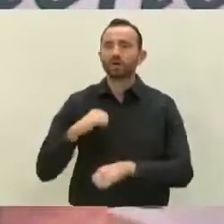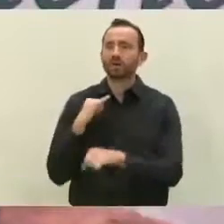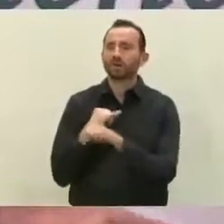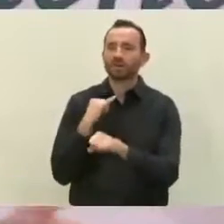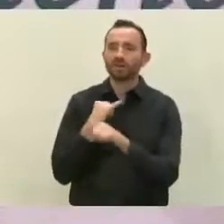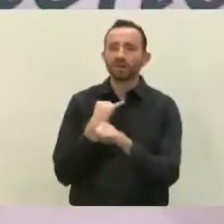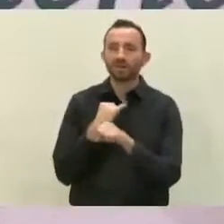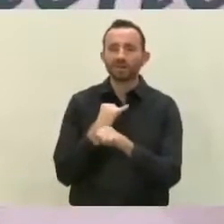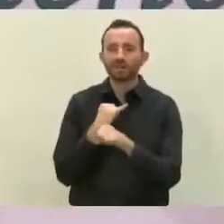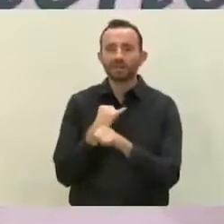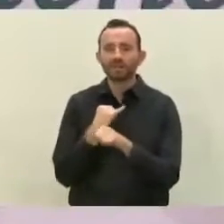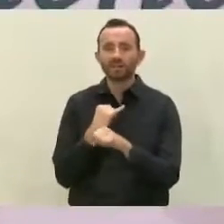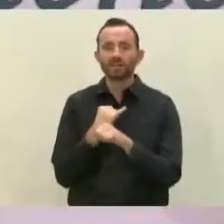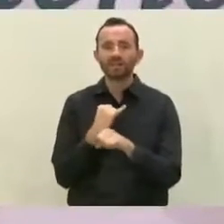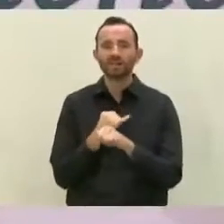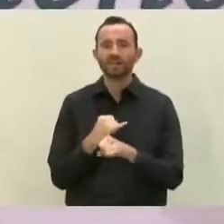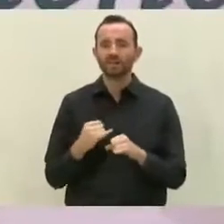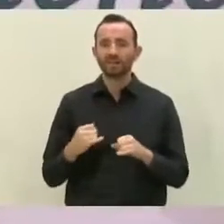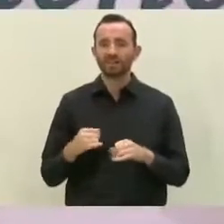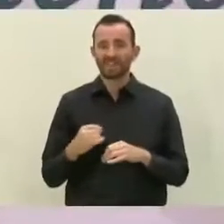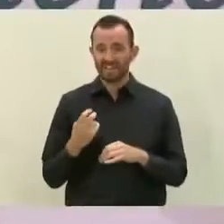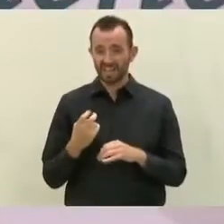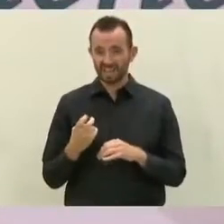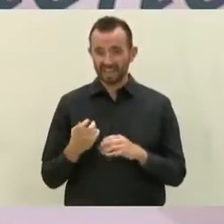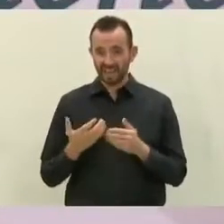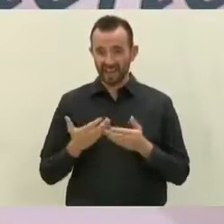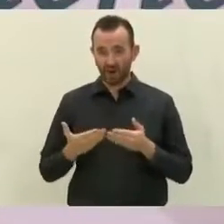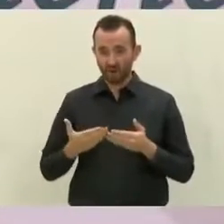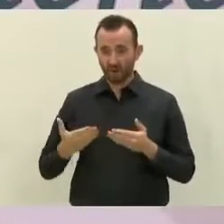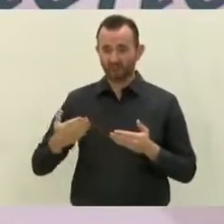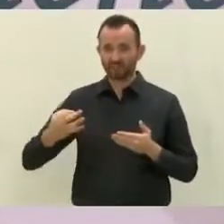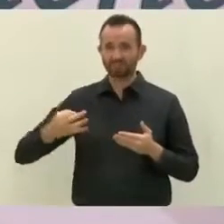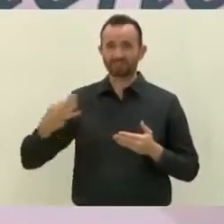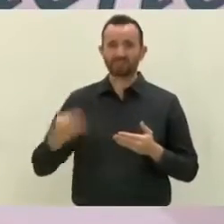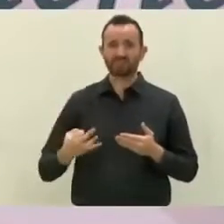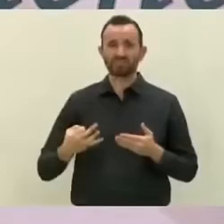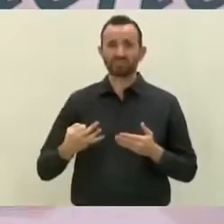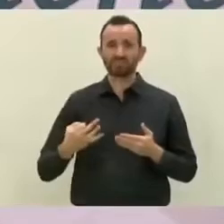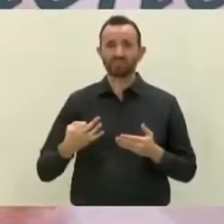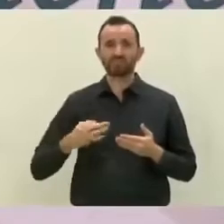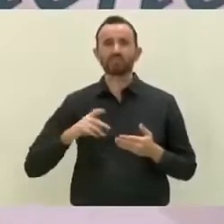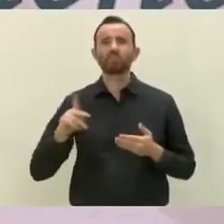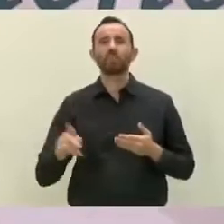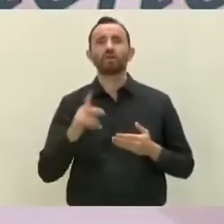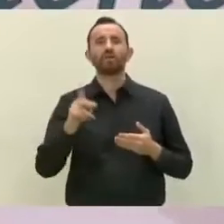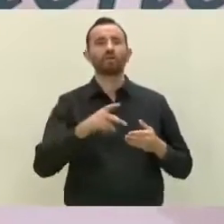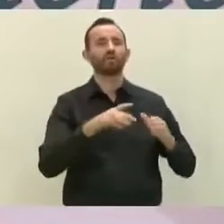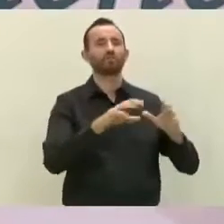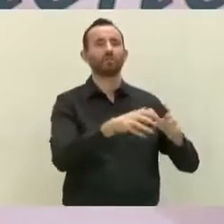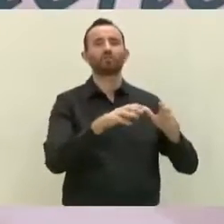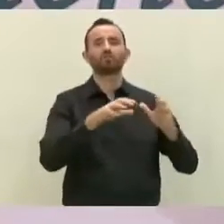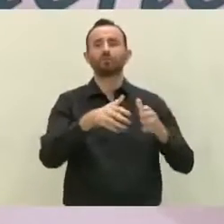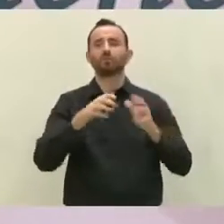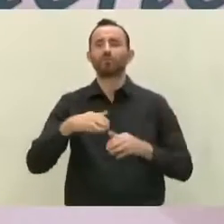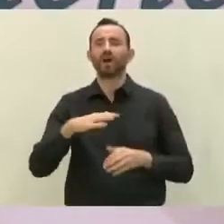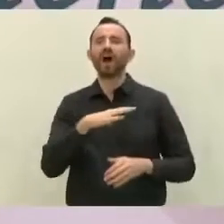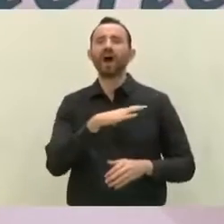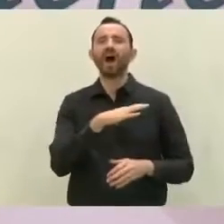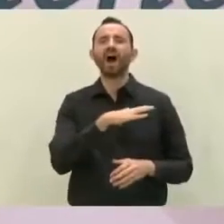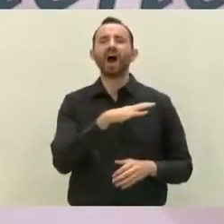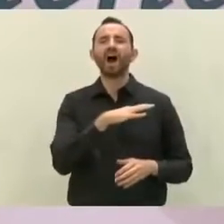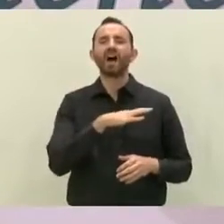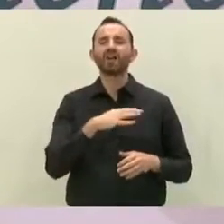juegos violentos que no deben